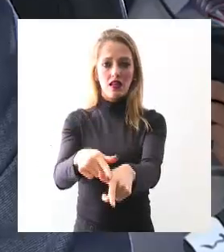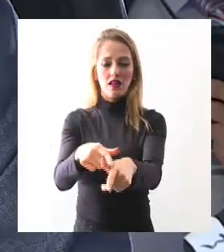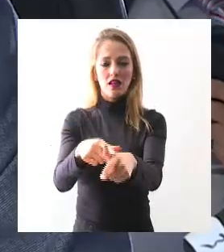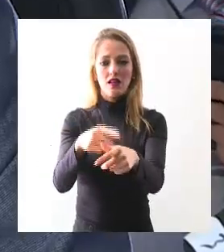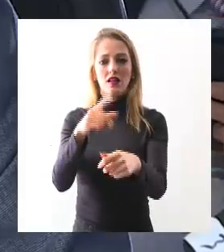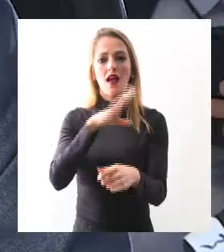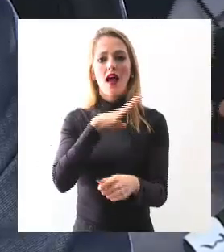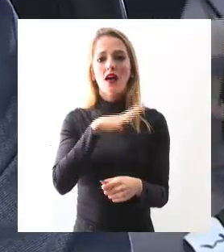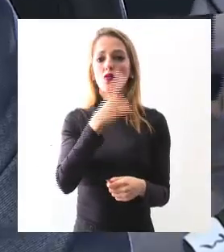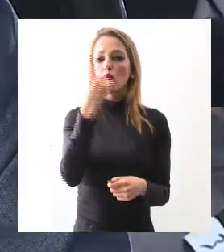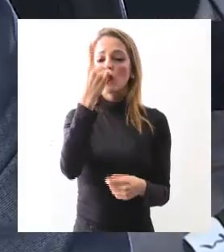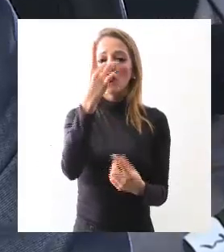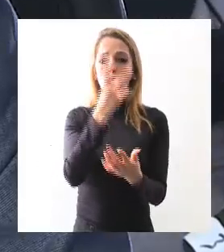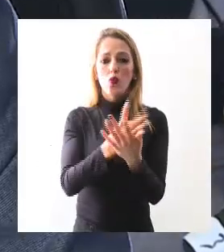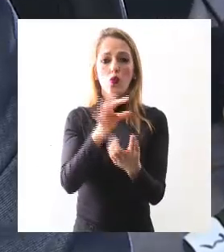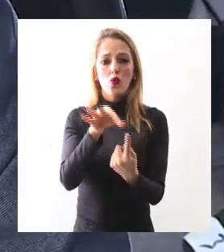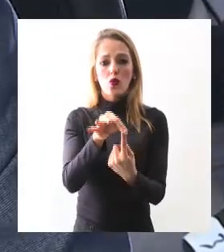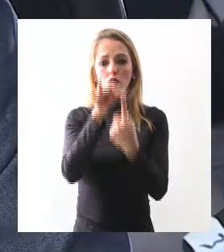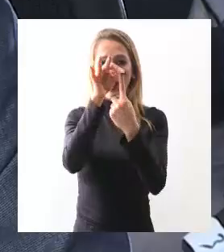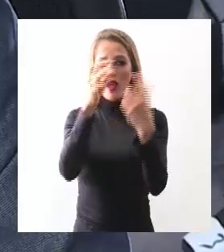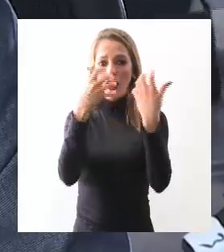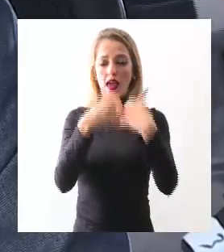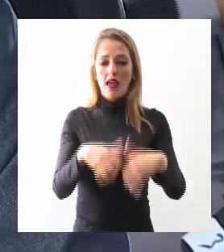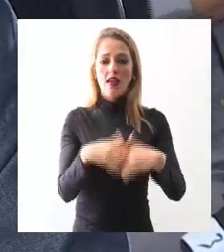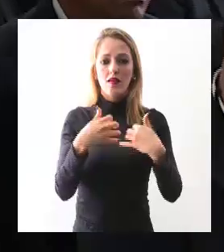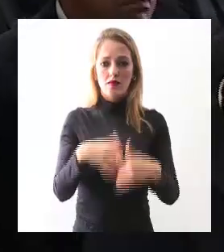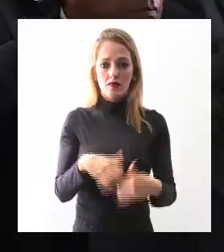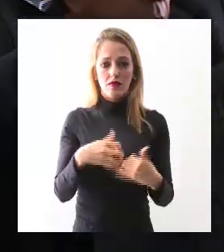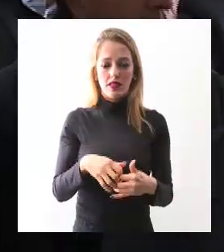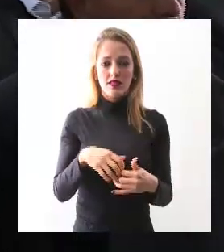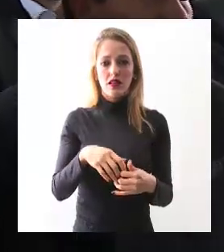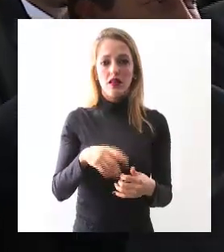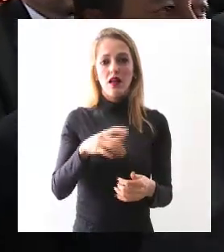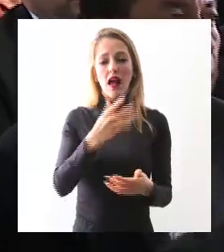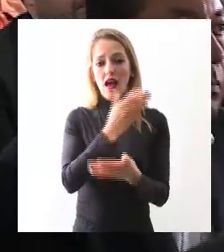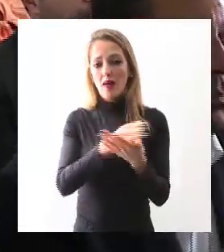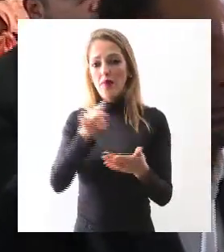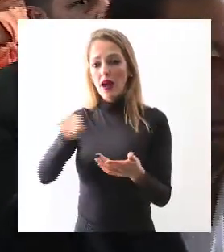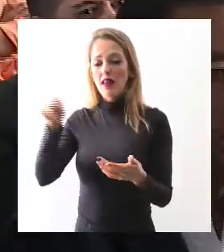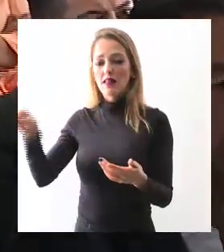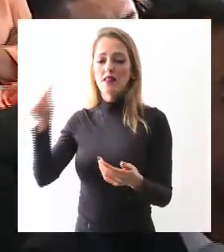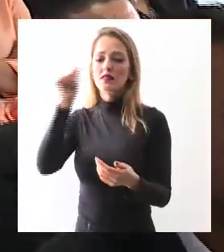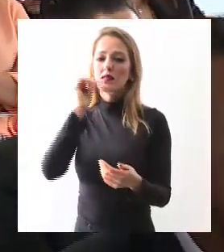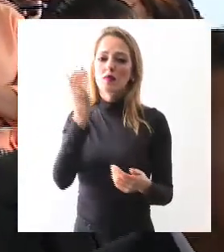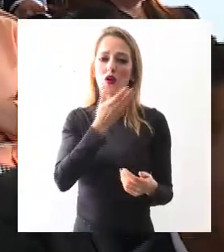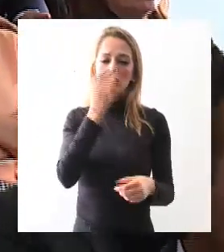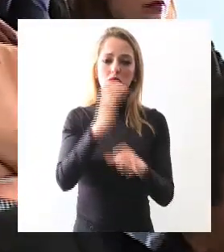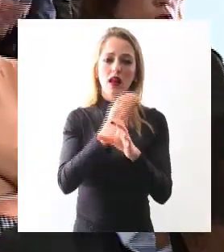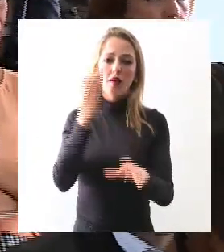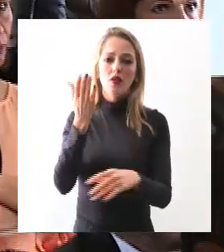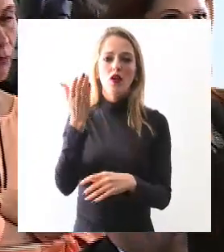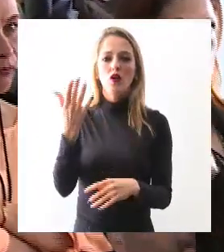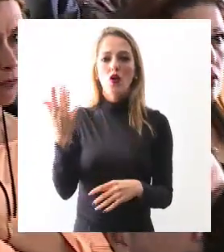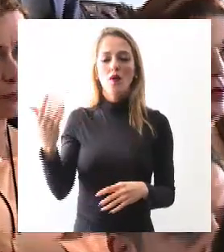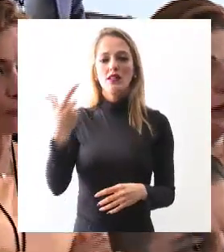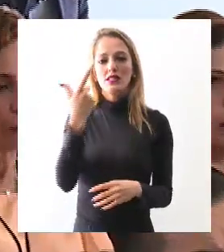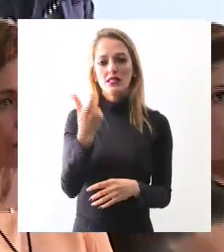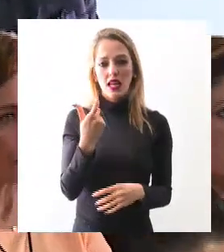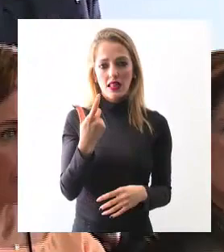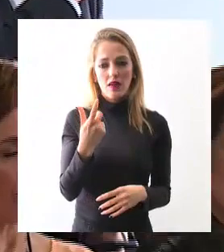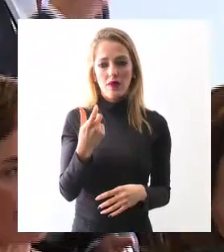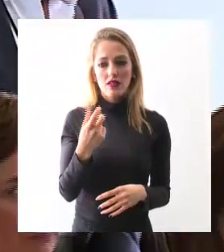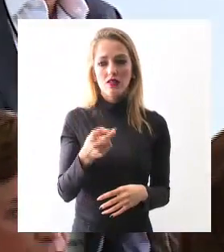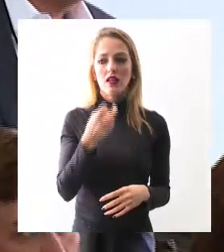hay una sola empresa, ruta que cobra la tarifa de 9 pesos, los demás cobran la tarifa congelada de 7 pesos y esto es lo que se vive.